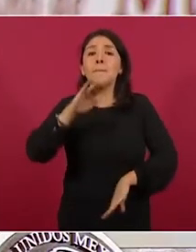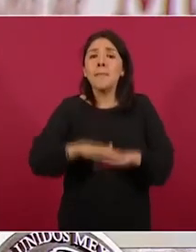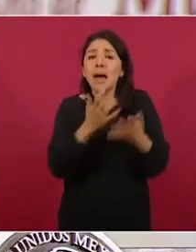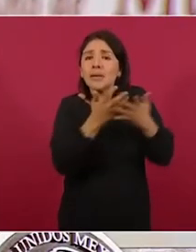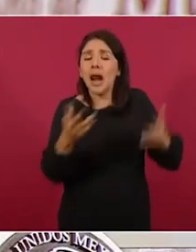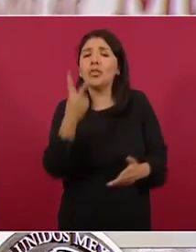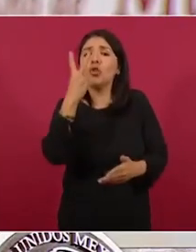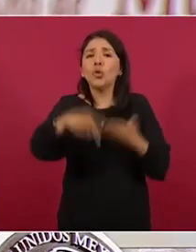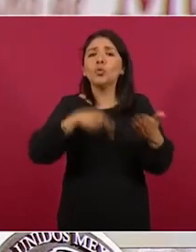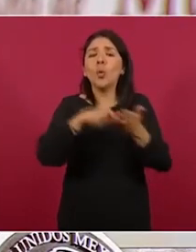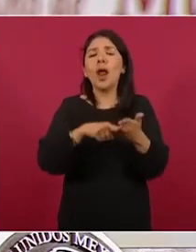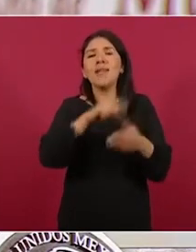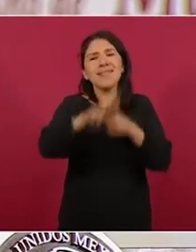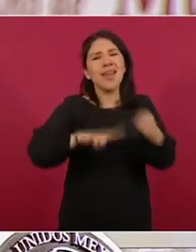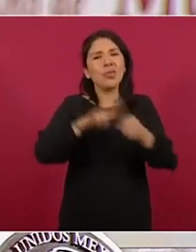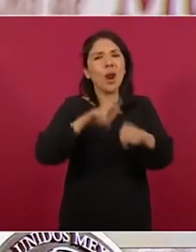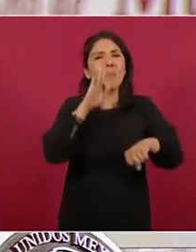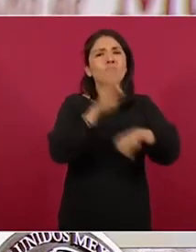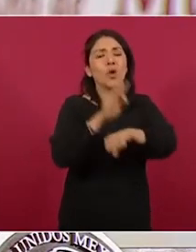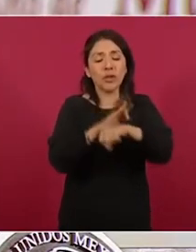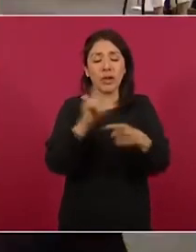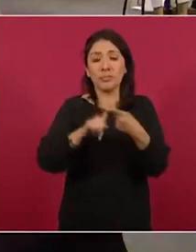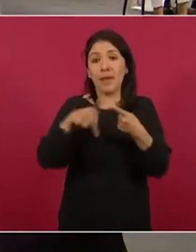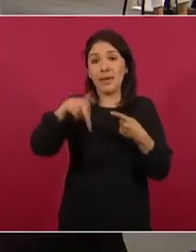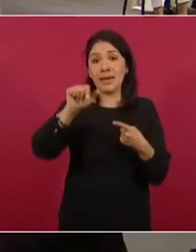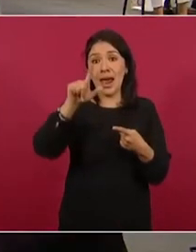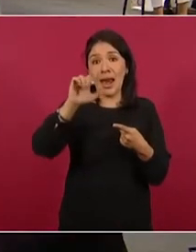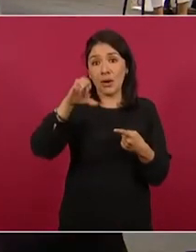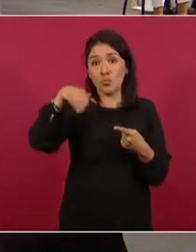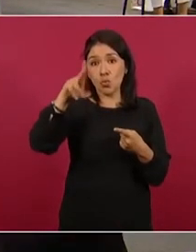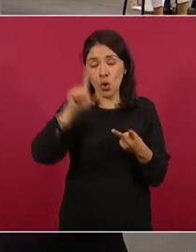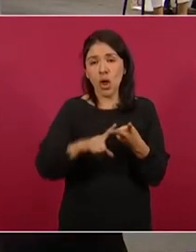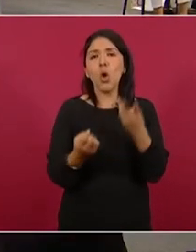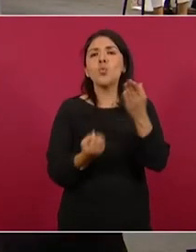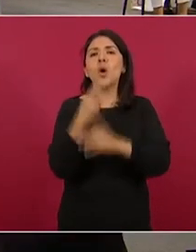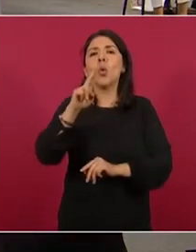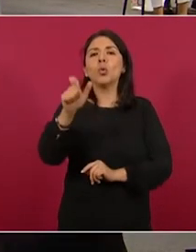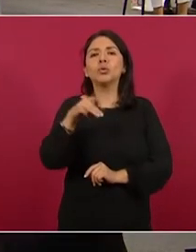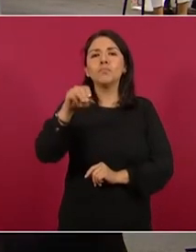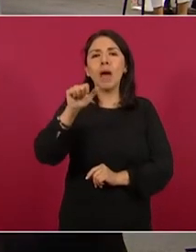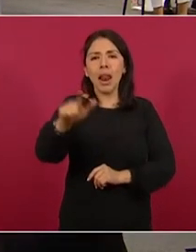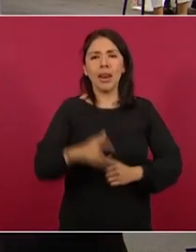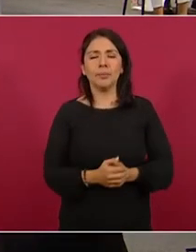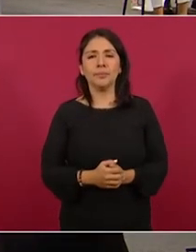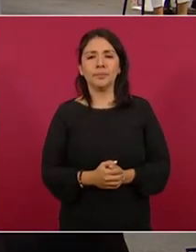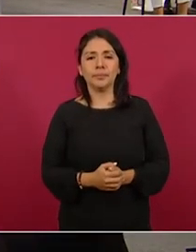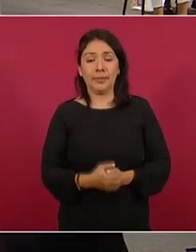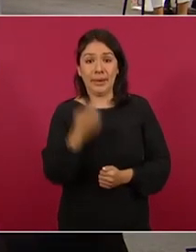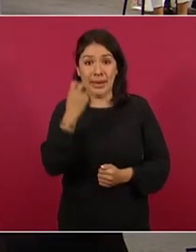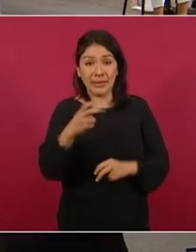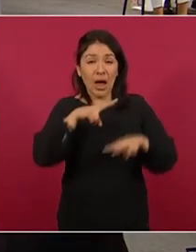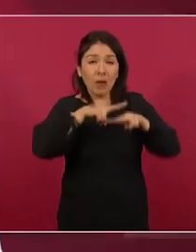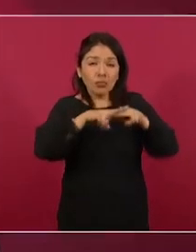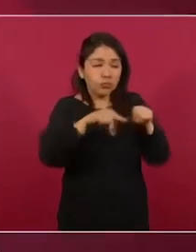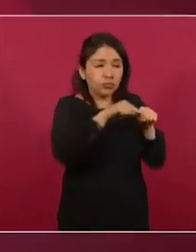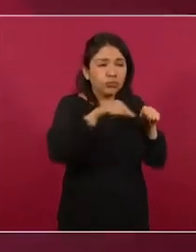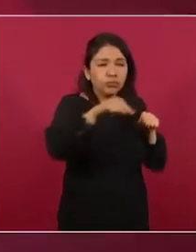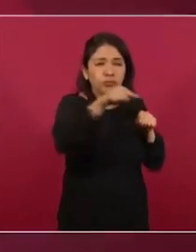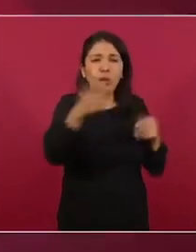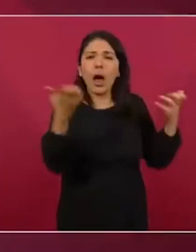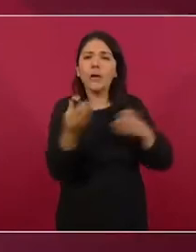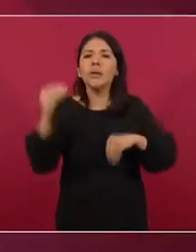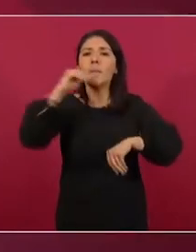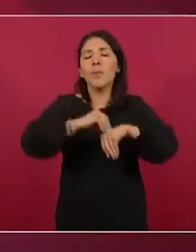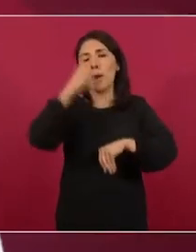áreas naturales protegidas Calakmul y Nuevo Uxmal a lo largo de la vía se construyen